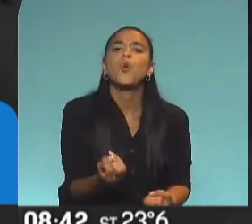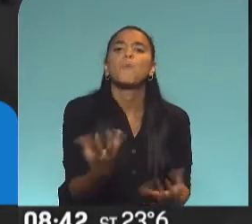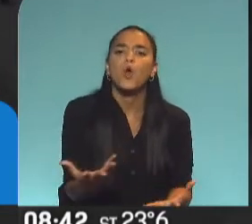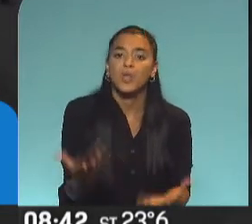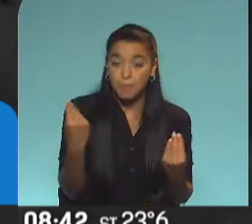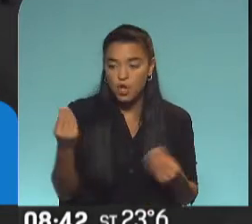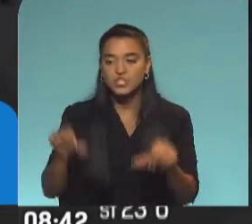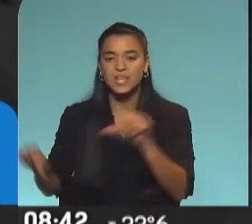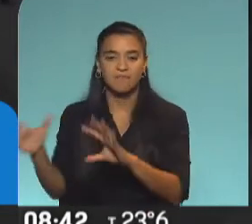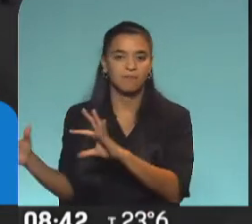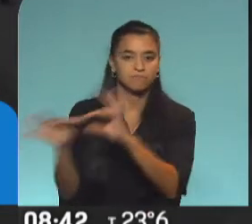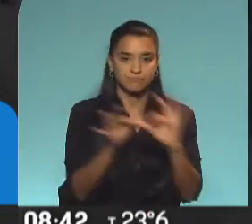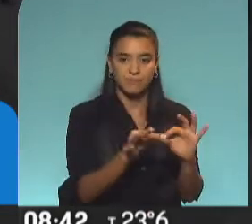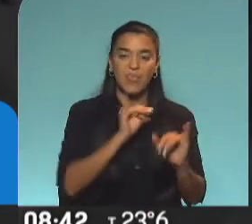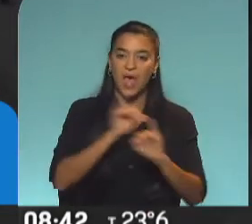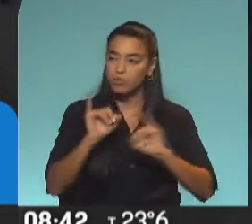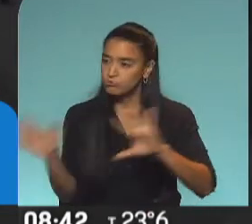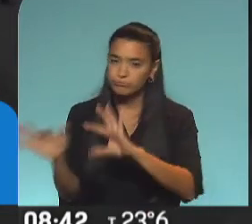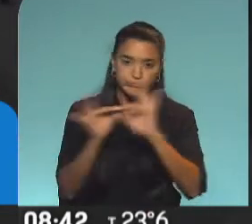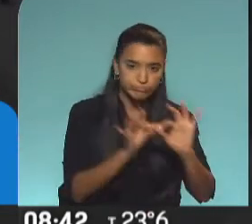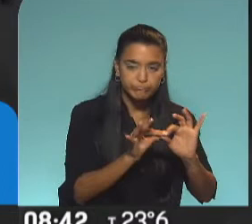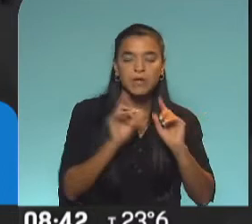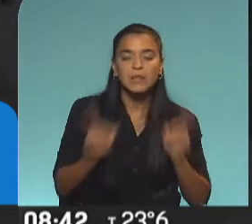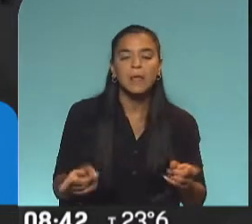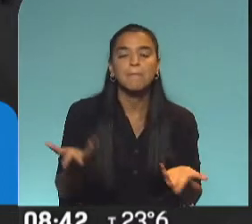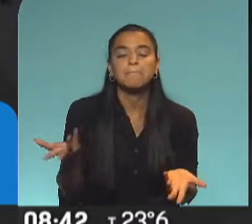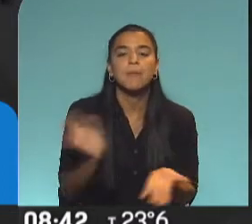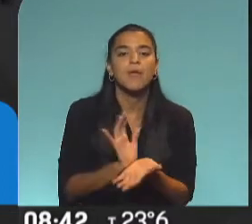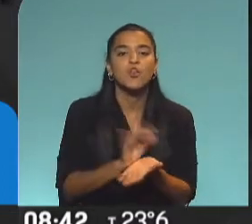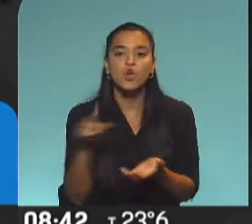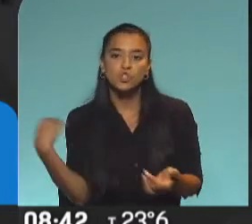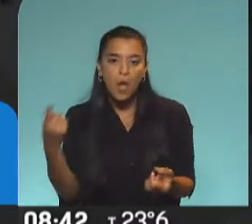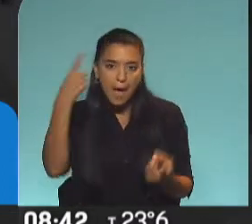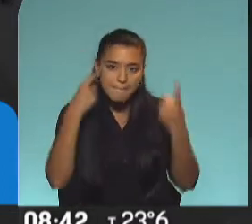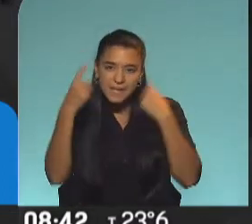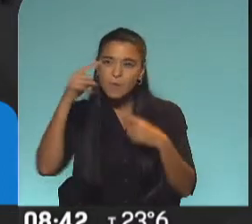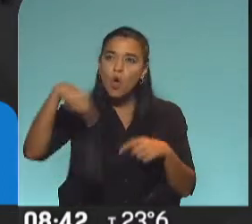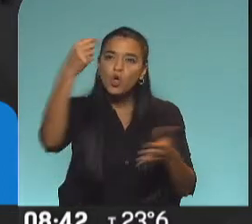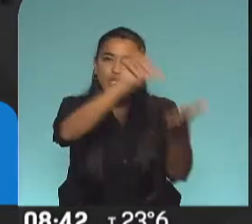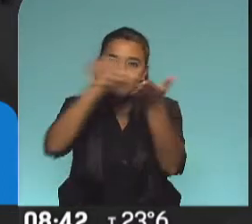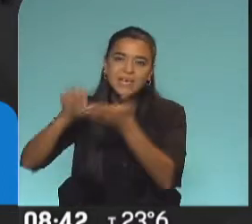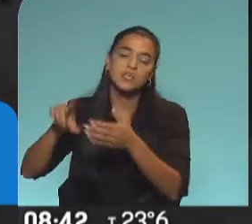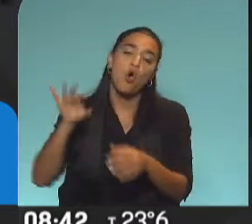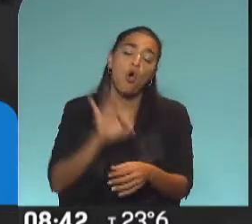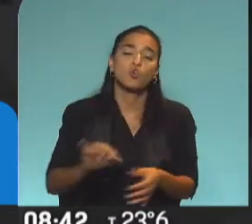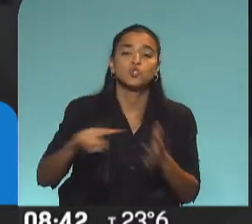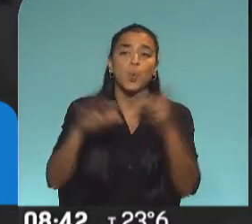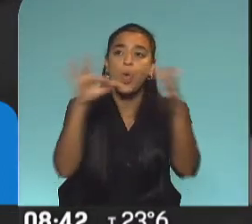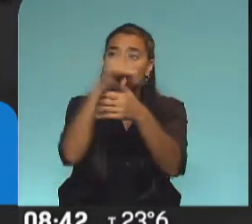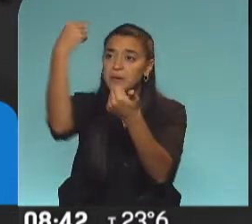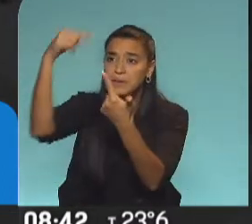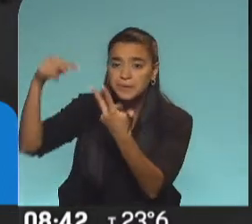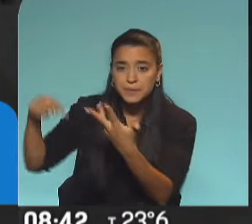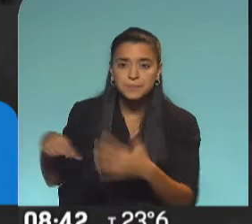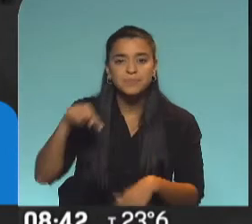científica, en los datos y en las lecciones que fuimos aprendiendo de otras ciudades y países del mundo. Llevo